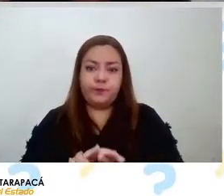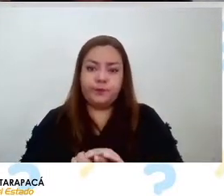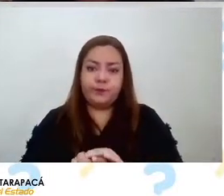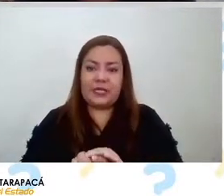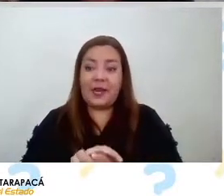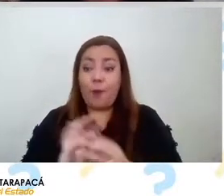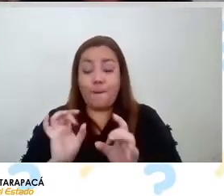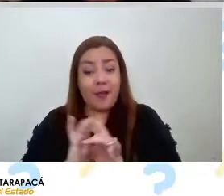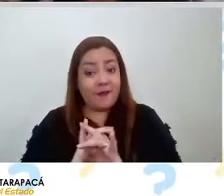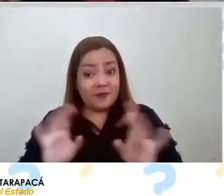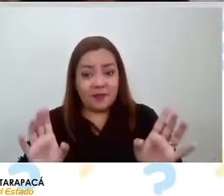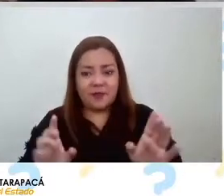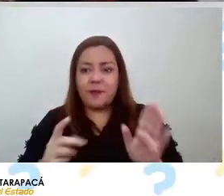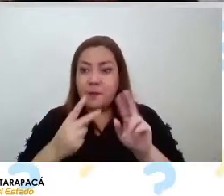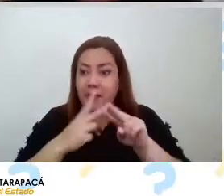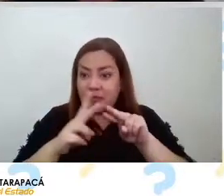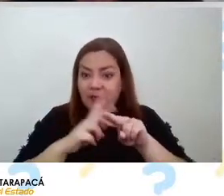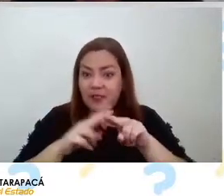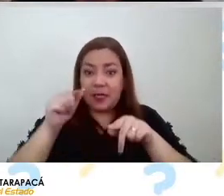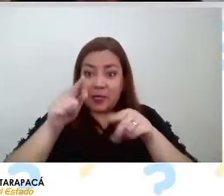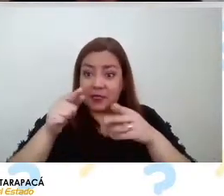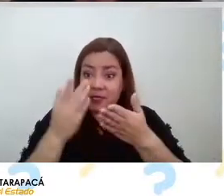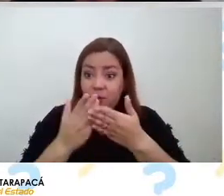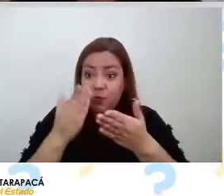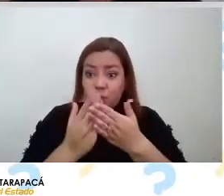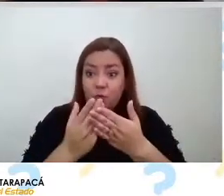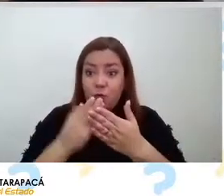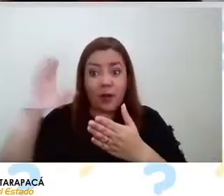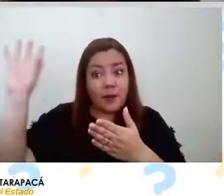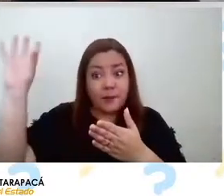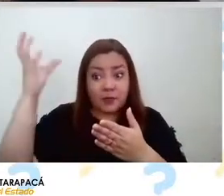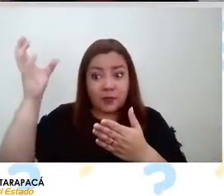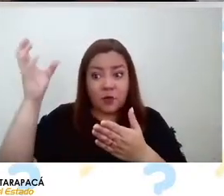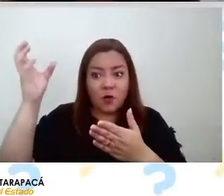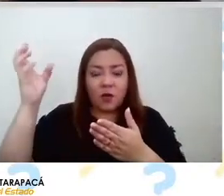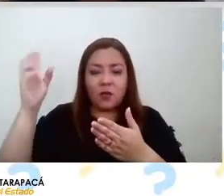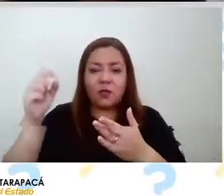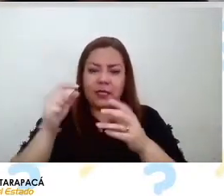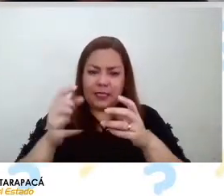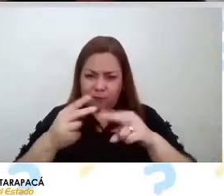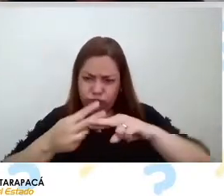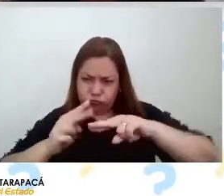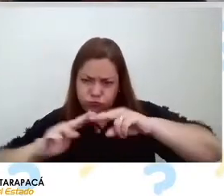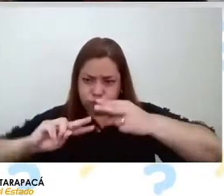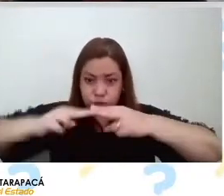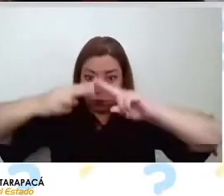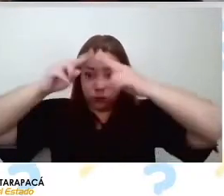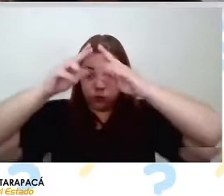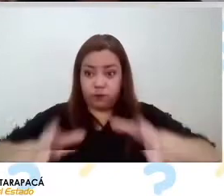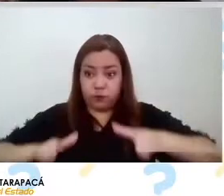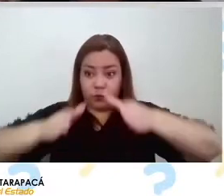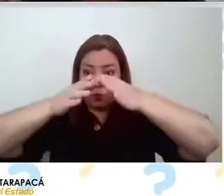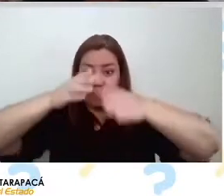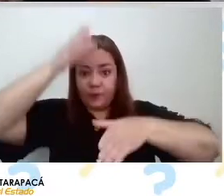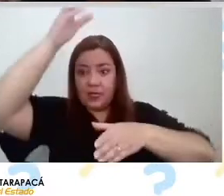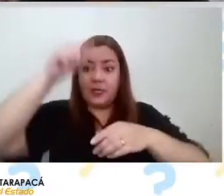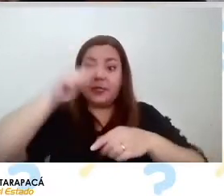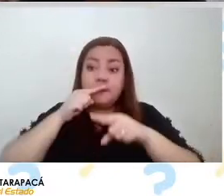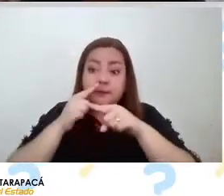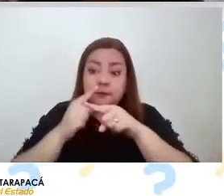eficientes para realizar este tipo de estudio climático podría ser a través de esta estructura que se llaman estaciones